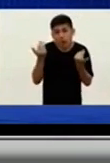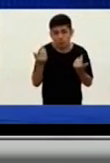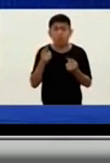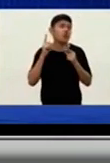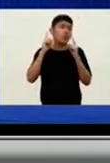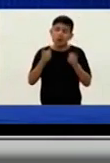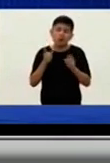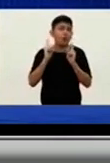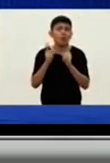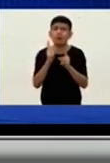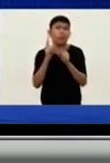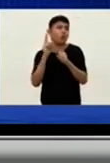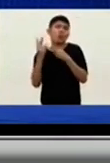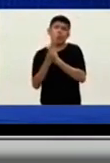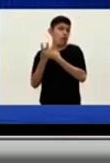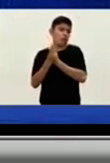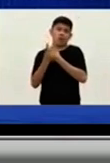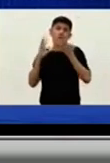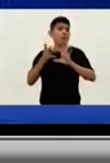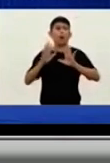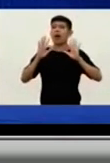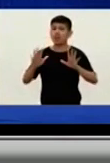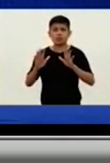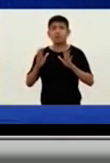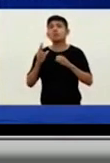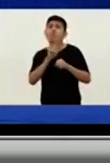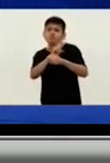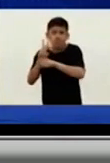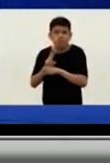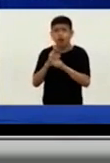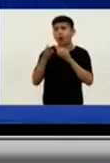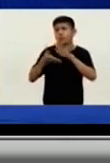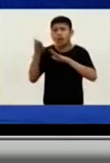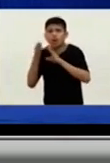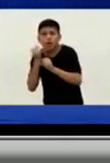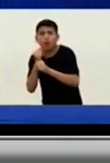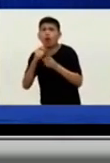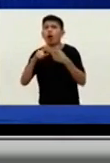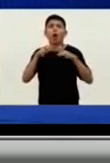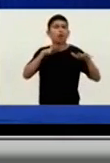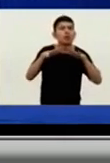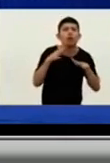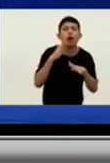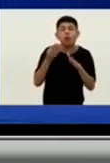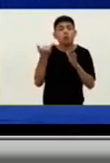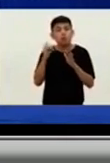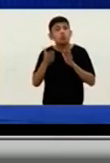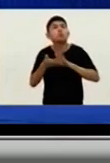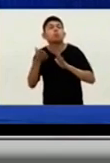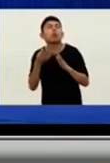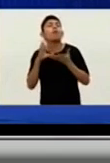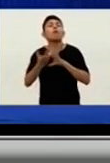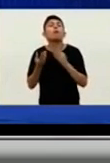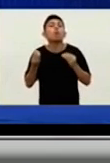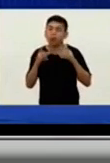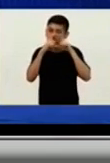cuidándonos, que es lo único que tenemos por ahora, tenemos que salir a trabajar, tenemos que salir a hacer distintas actividades, las hacemos con el uso